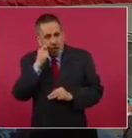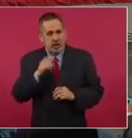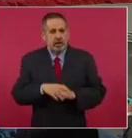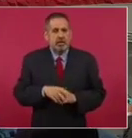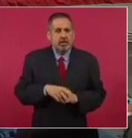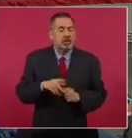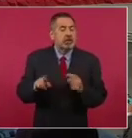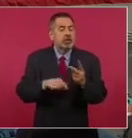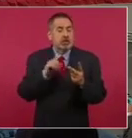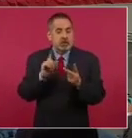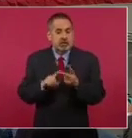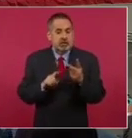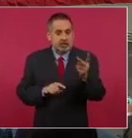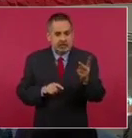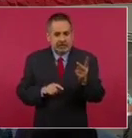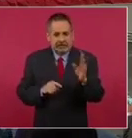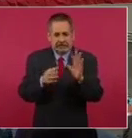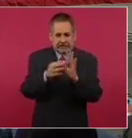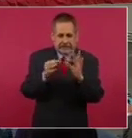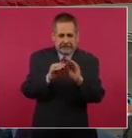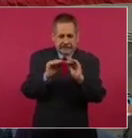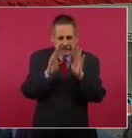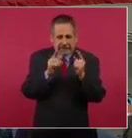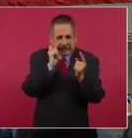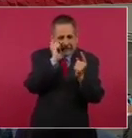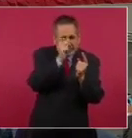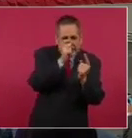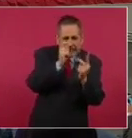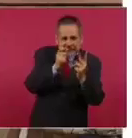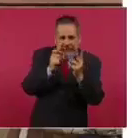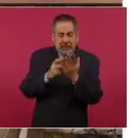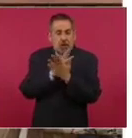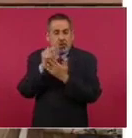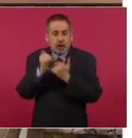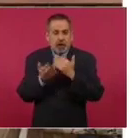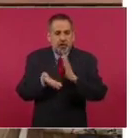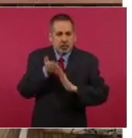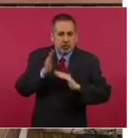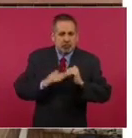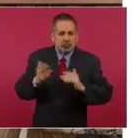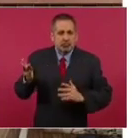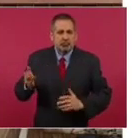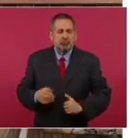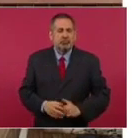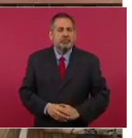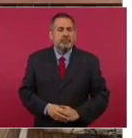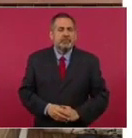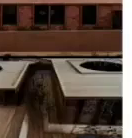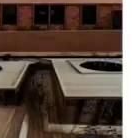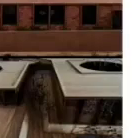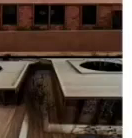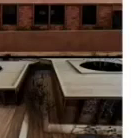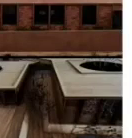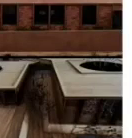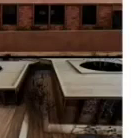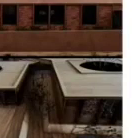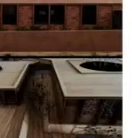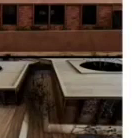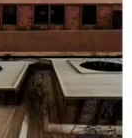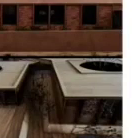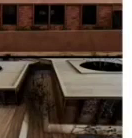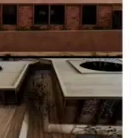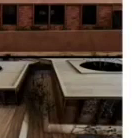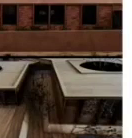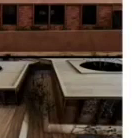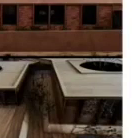siguiente lámina, veremos detalles un poco más concretos del proyecto arquitectónico. Es un proyecto muy hermoso,